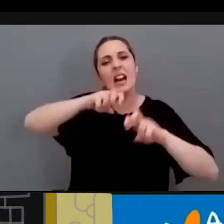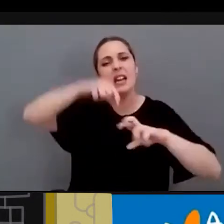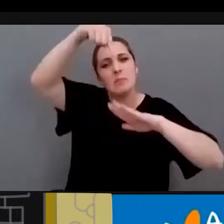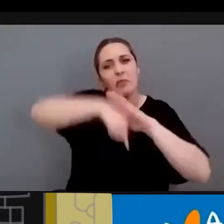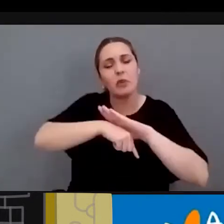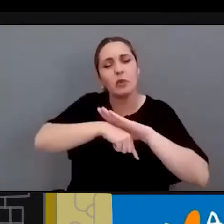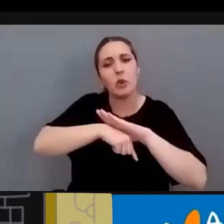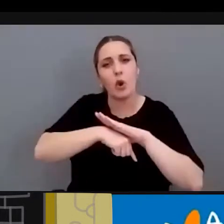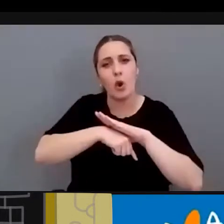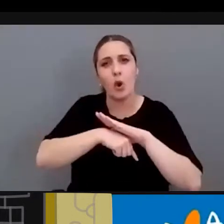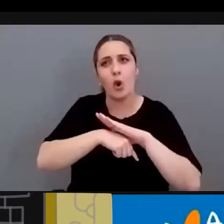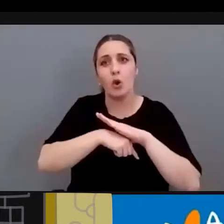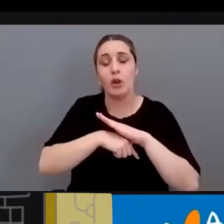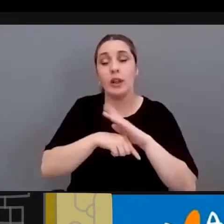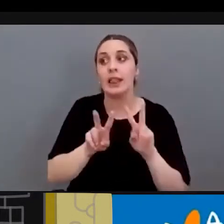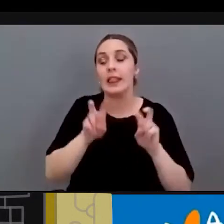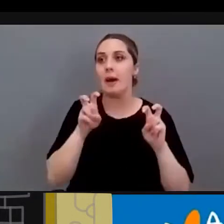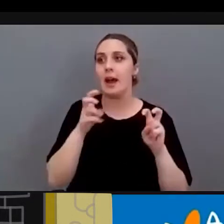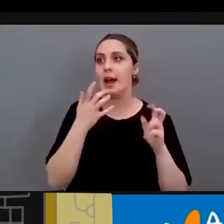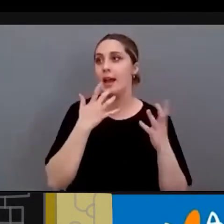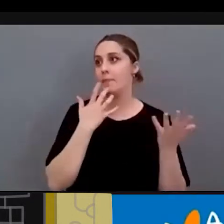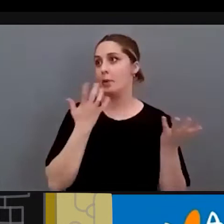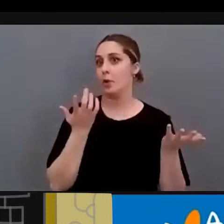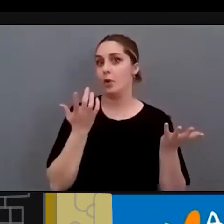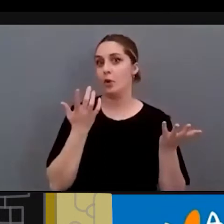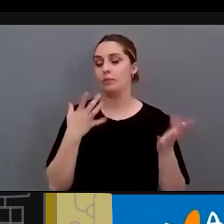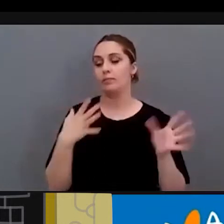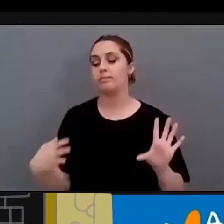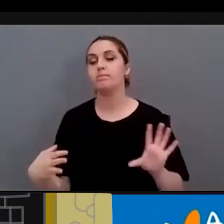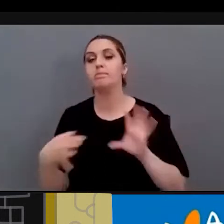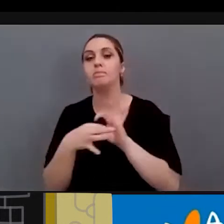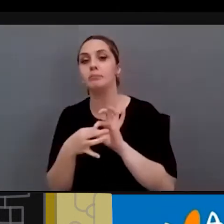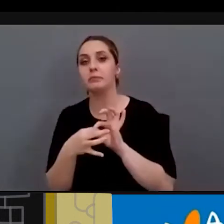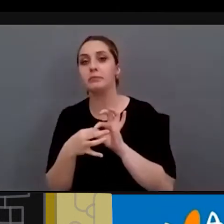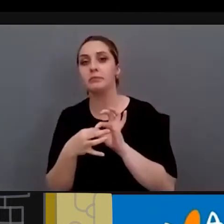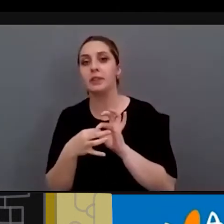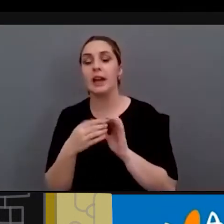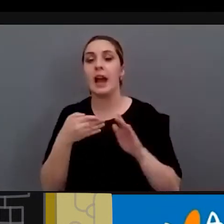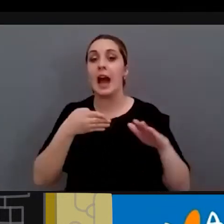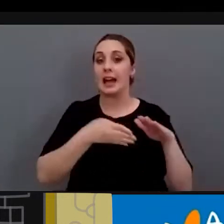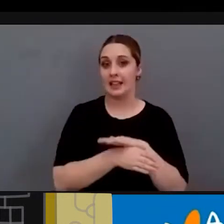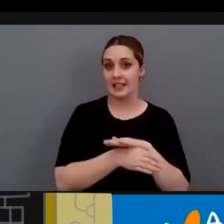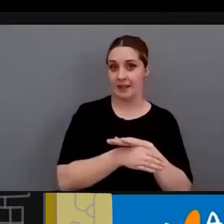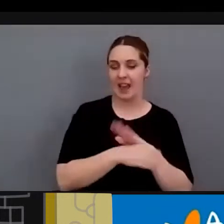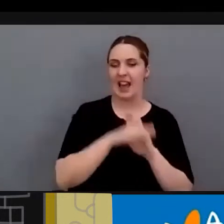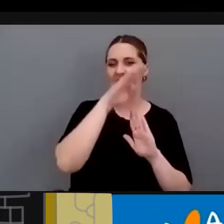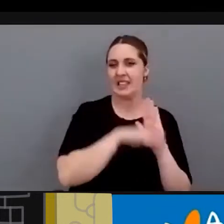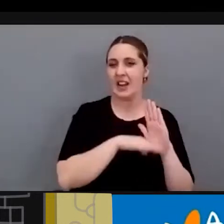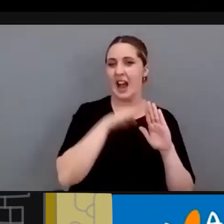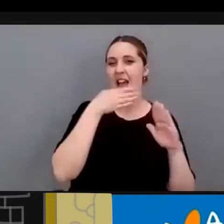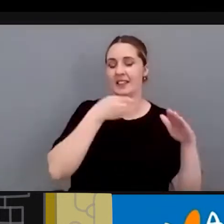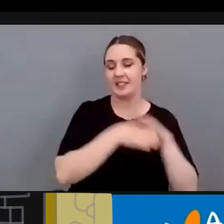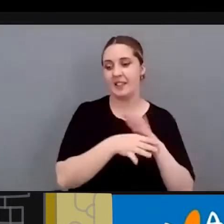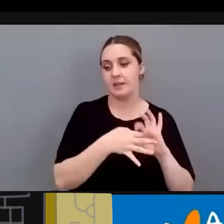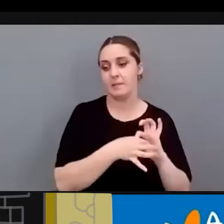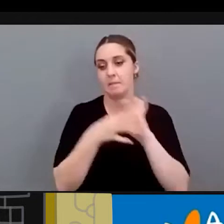de cómo está la relación entre la accesibilidad, los criterios de accesibilidad y